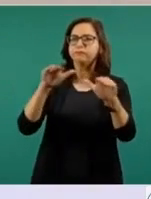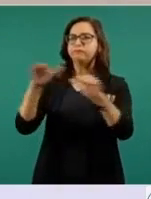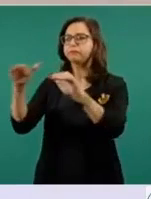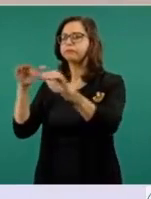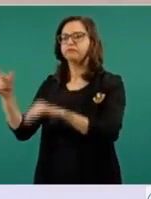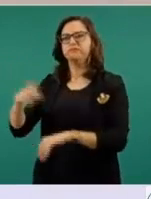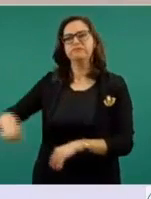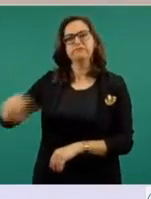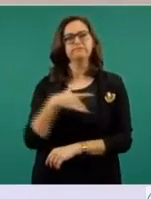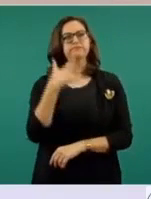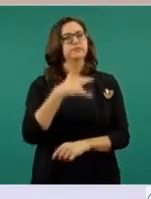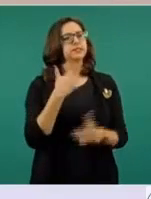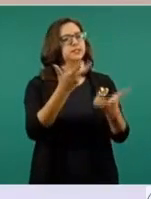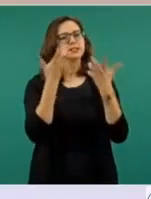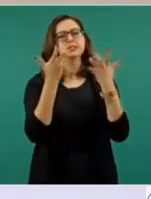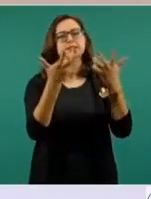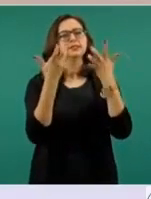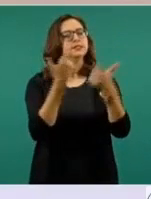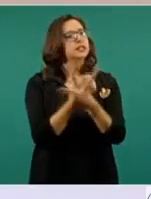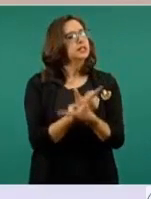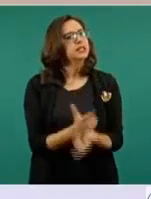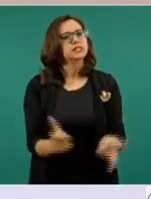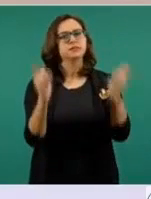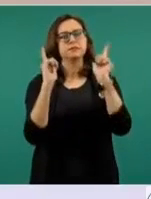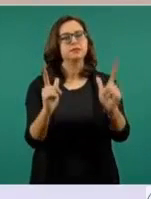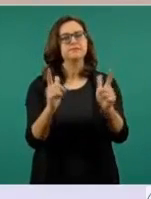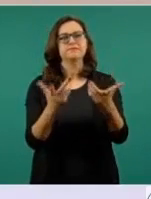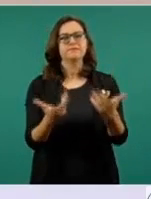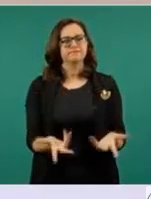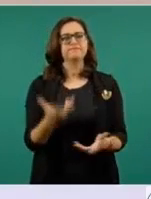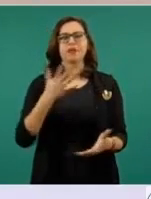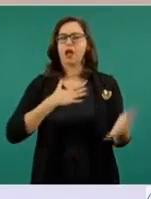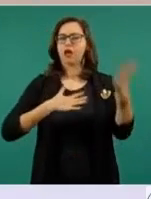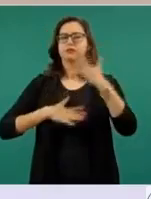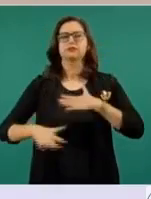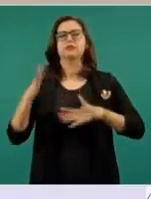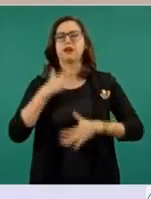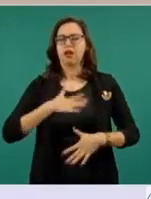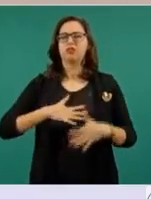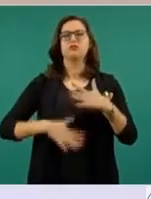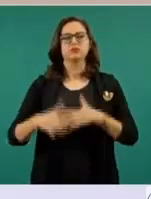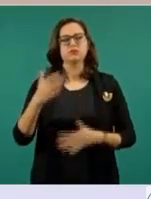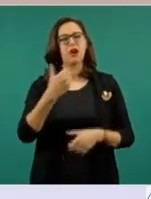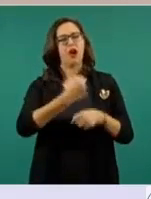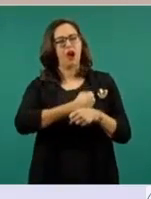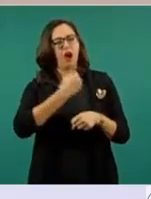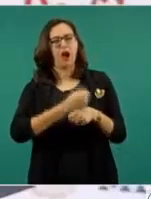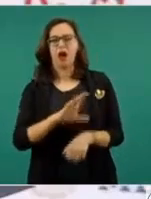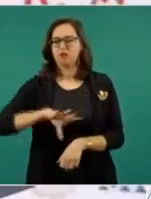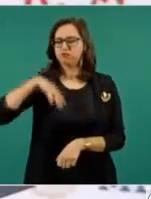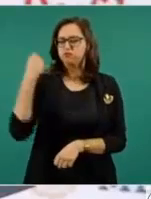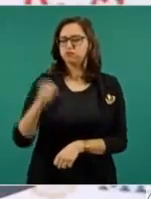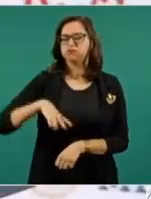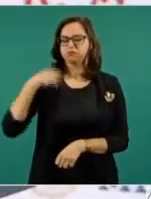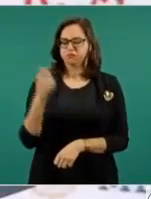de las injusticias que coartaban ese derecho fundamental, encontraron en sus propias aspiraciones